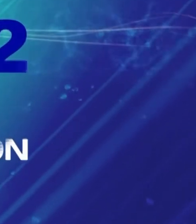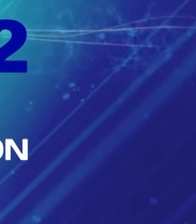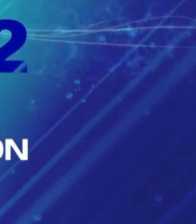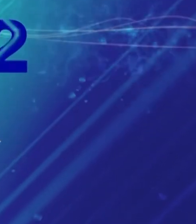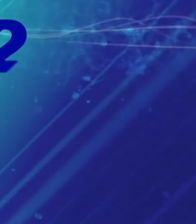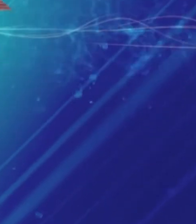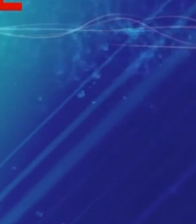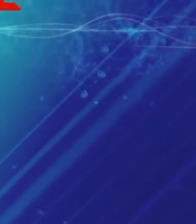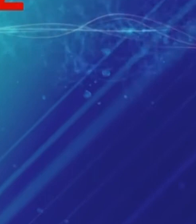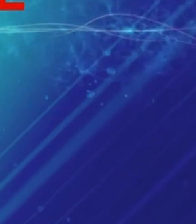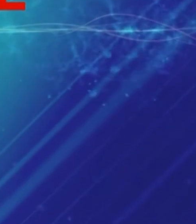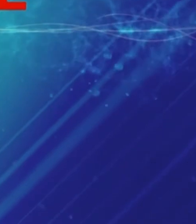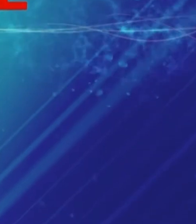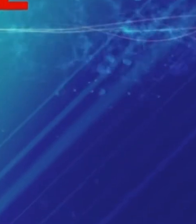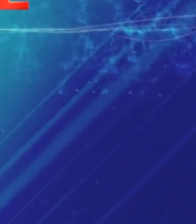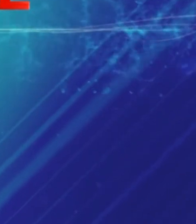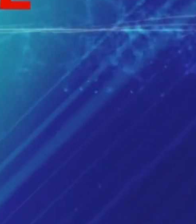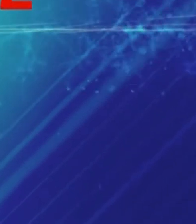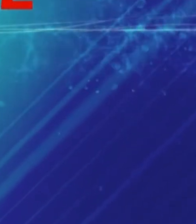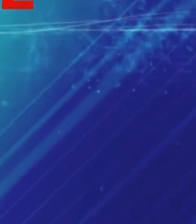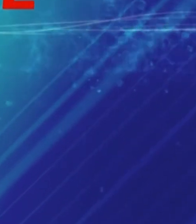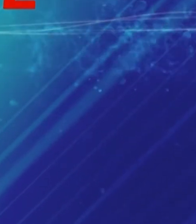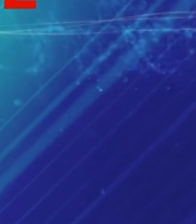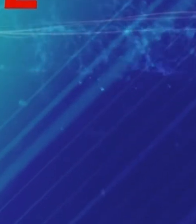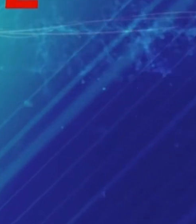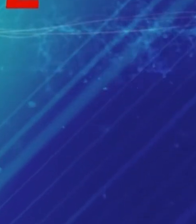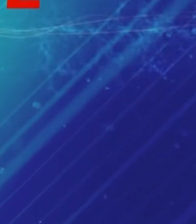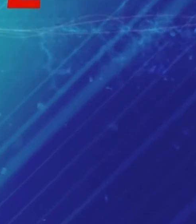en esta ocasión.